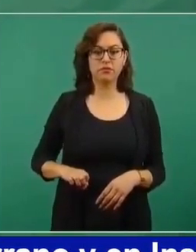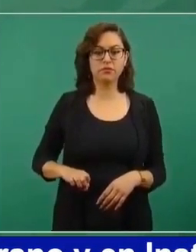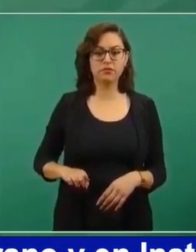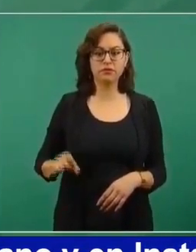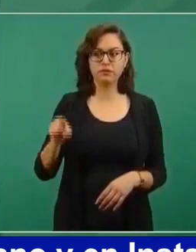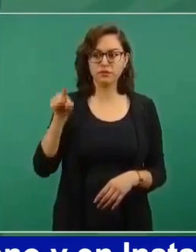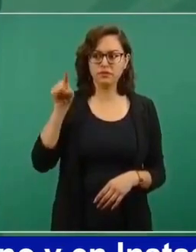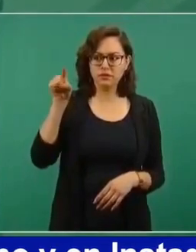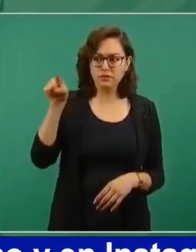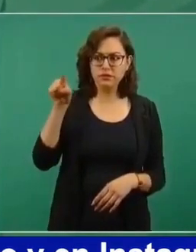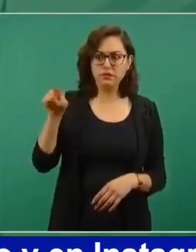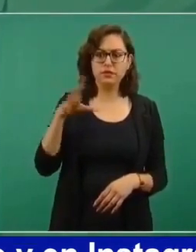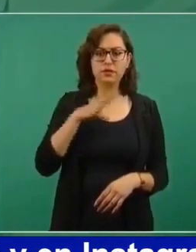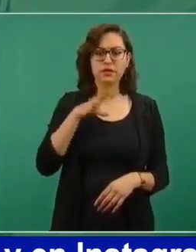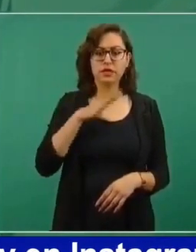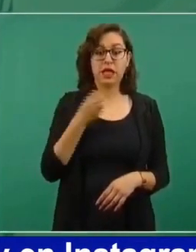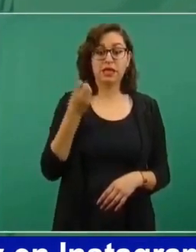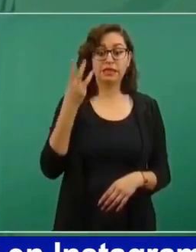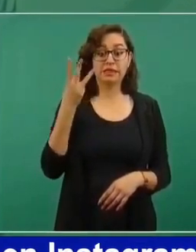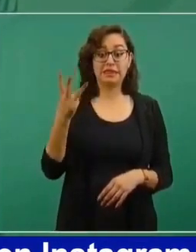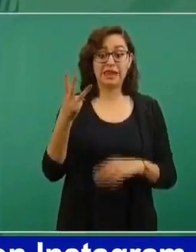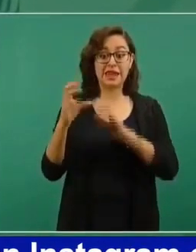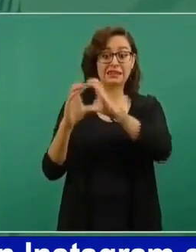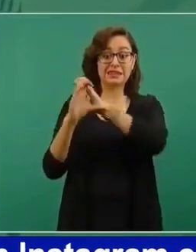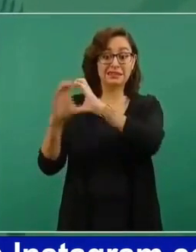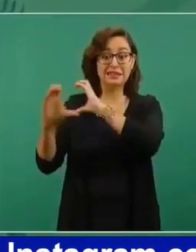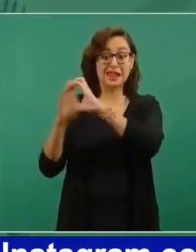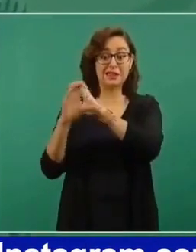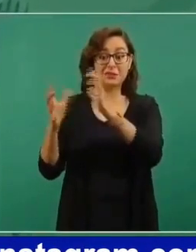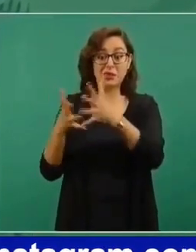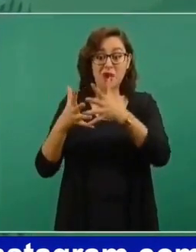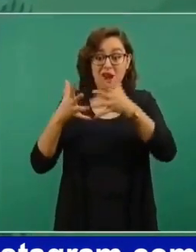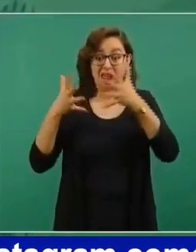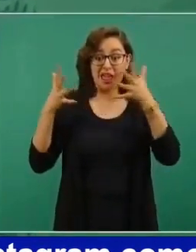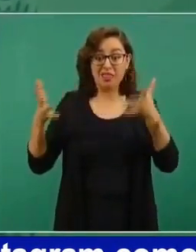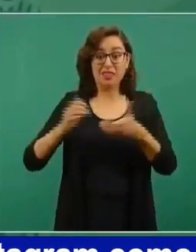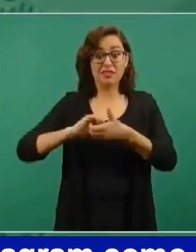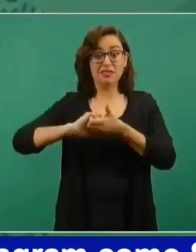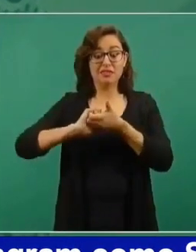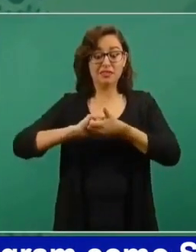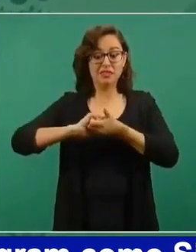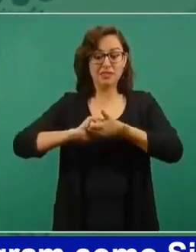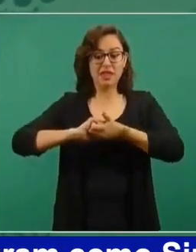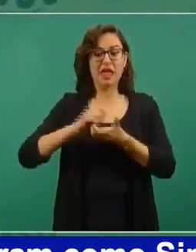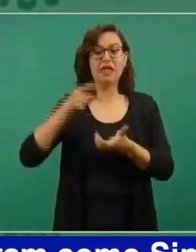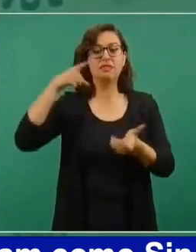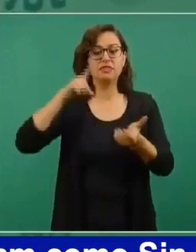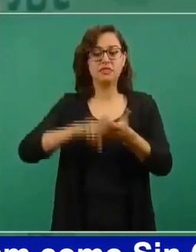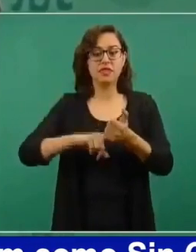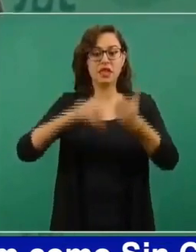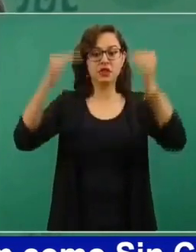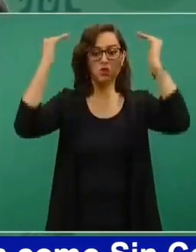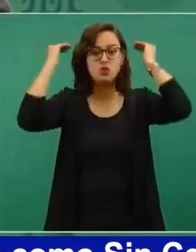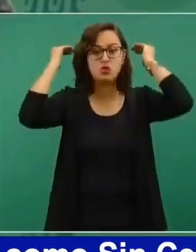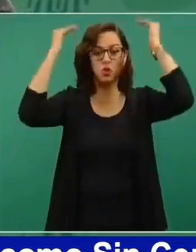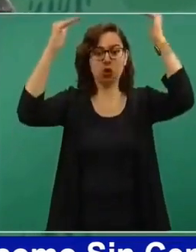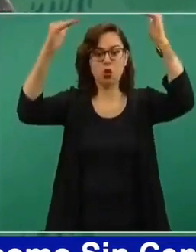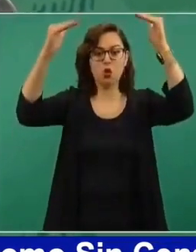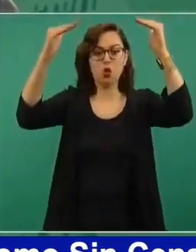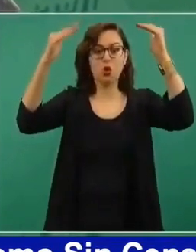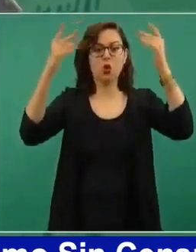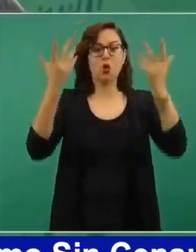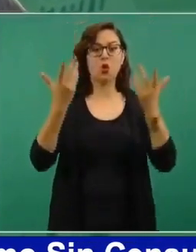camiones grandes, trailers, con láminas de zinc, con